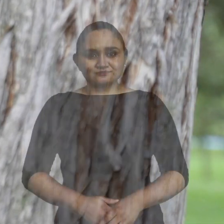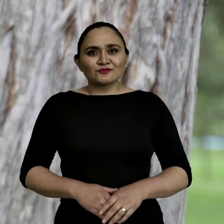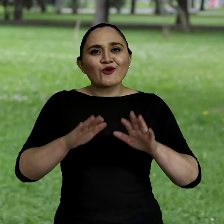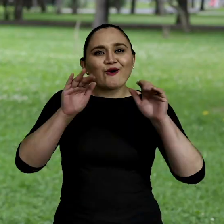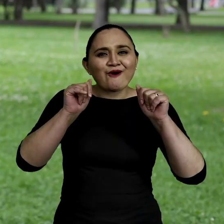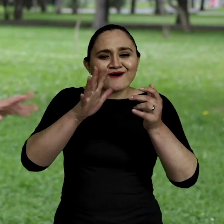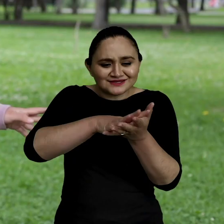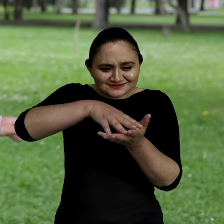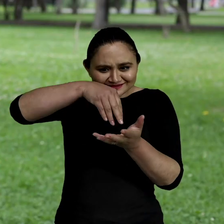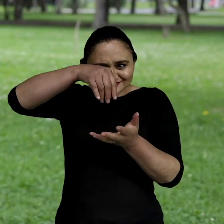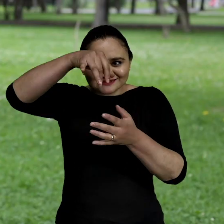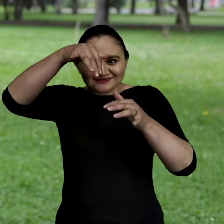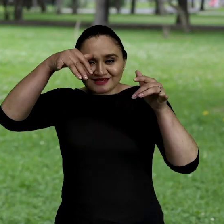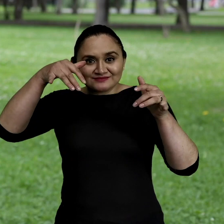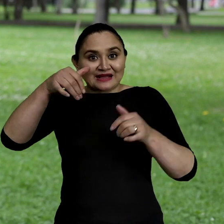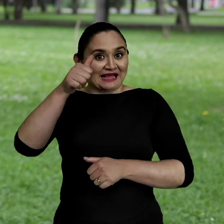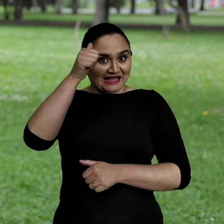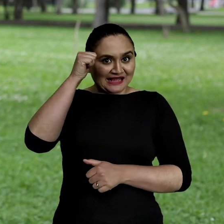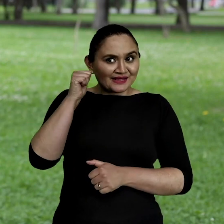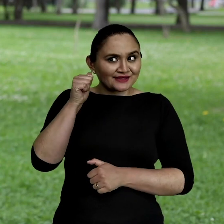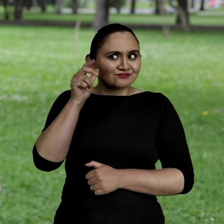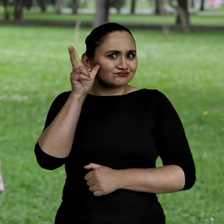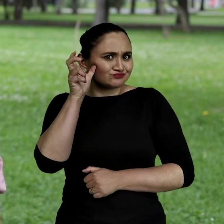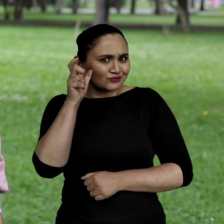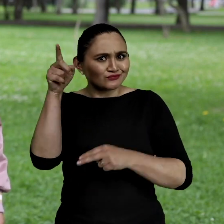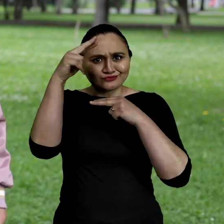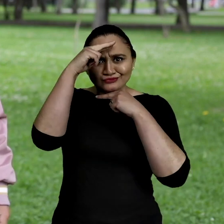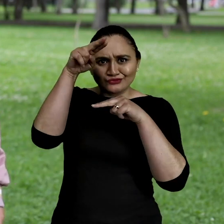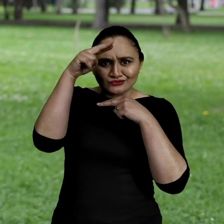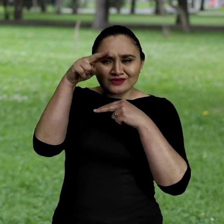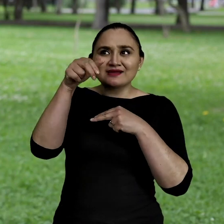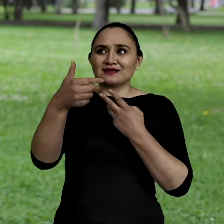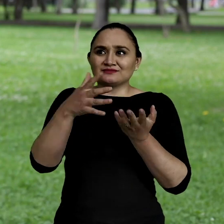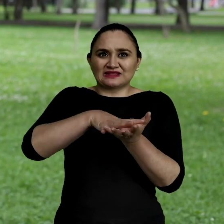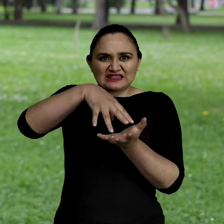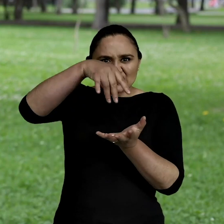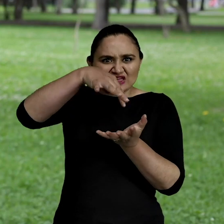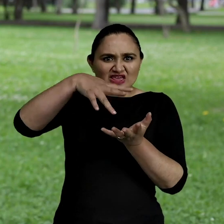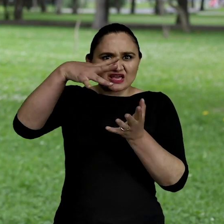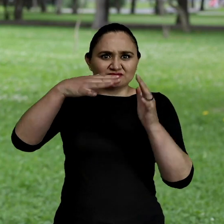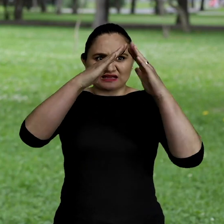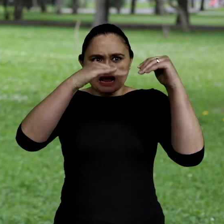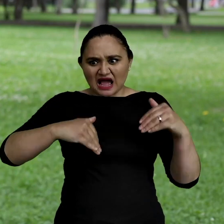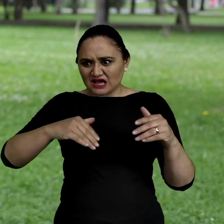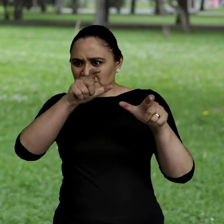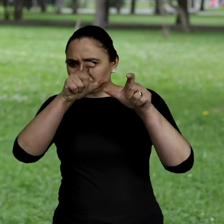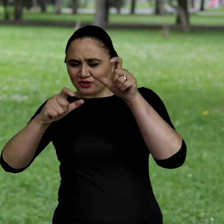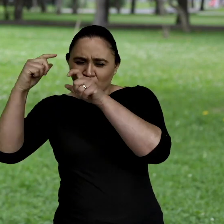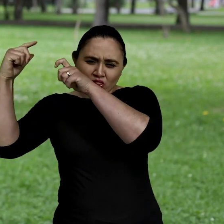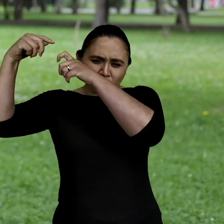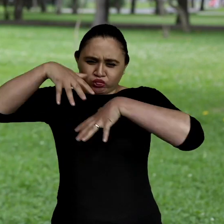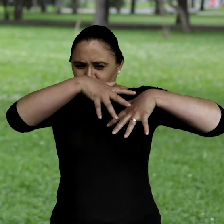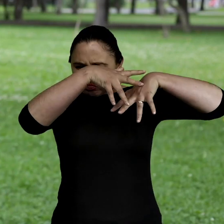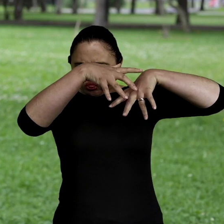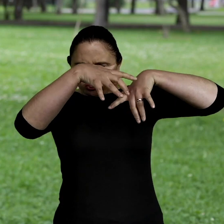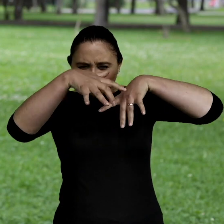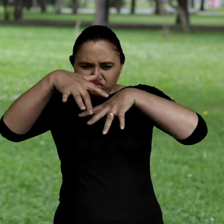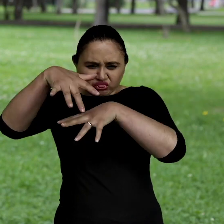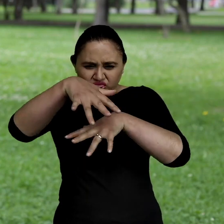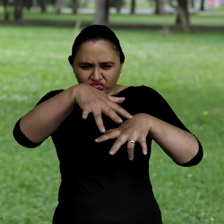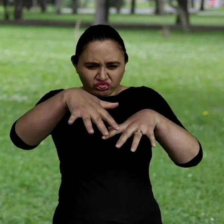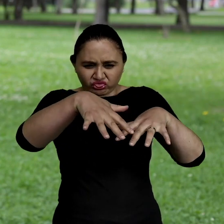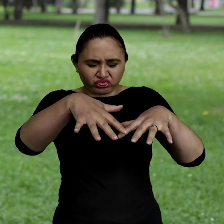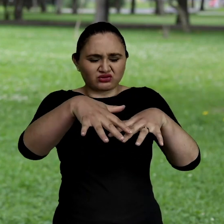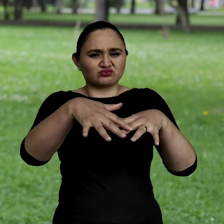Hola Pachamama, ayer escuché en las noticias que se cayó la tierra sobre las personas y